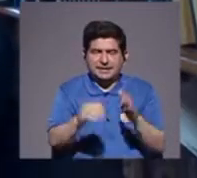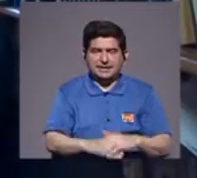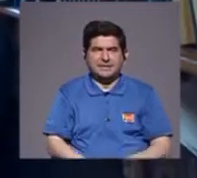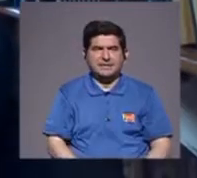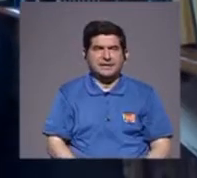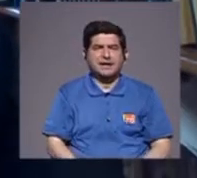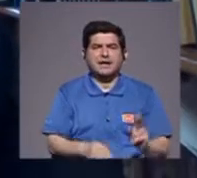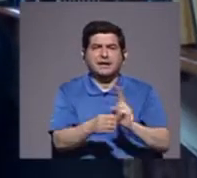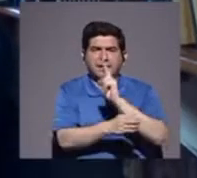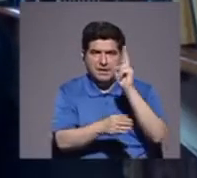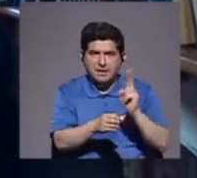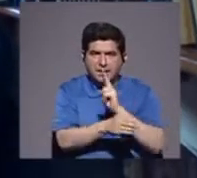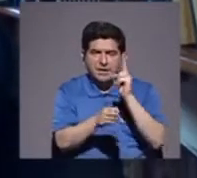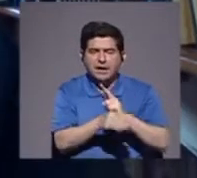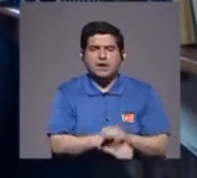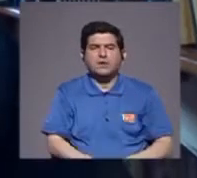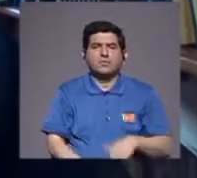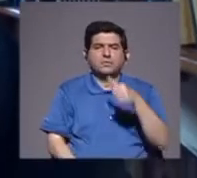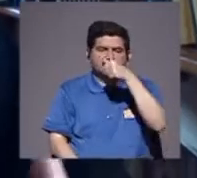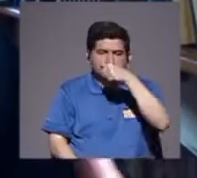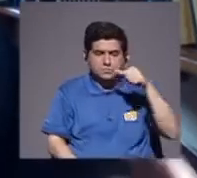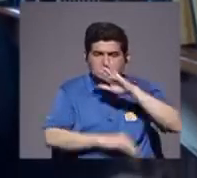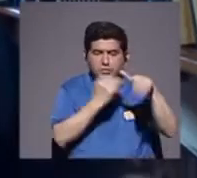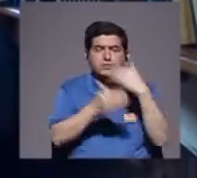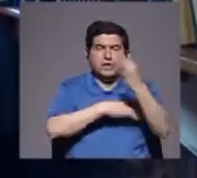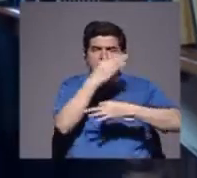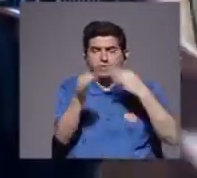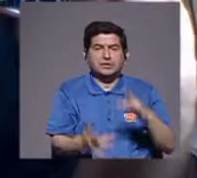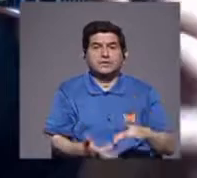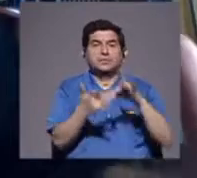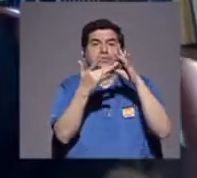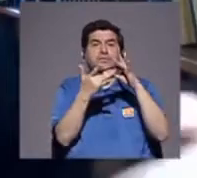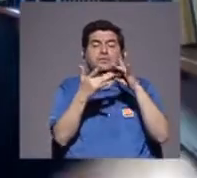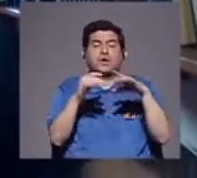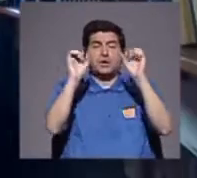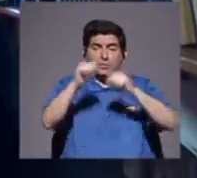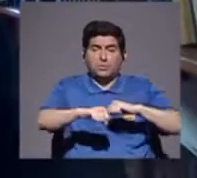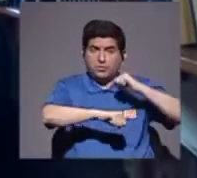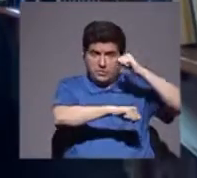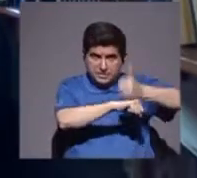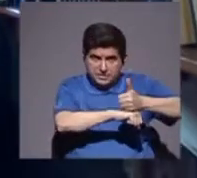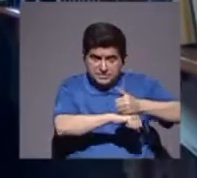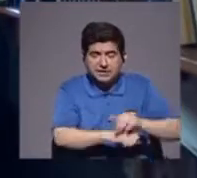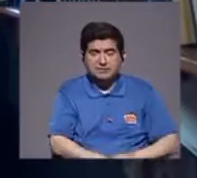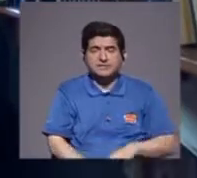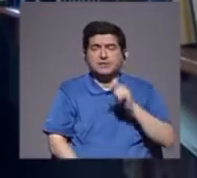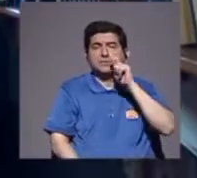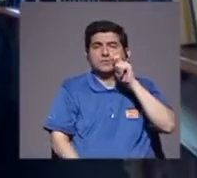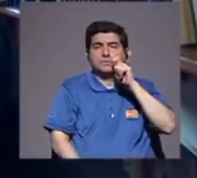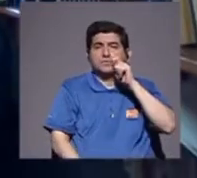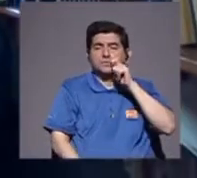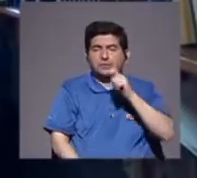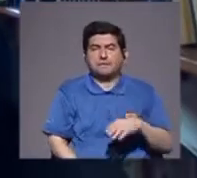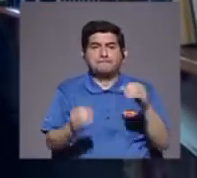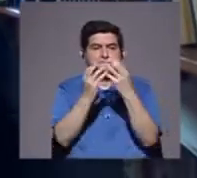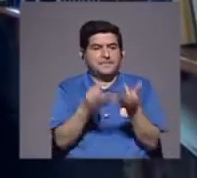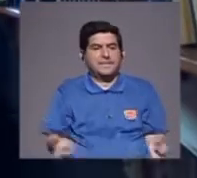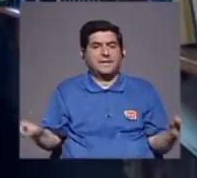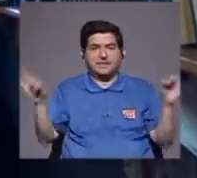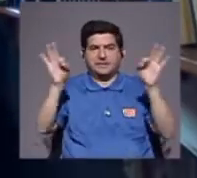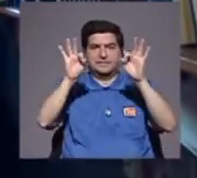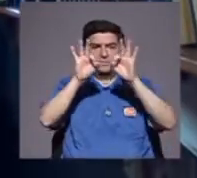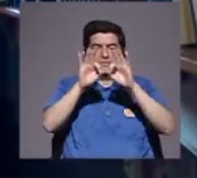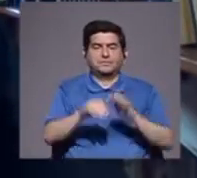consumo de drogas de todo tipo, en particular podemos ubicarnos en el cannabis, que es la más importante